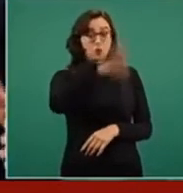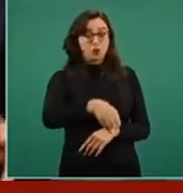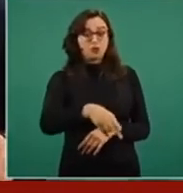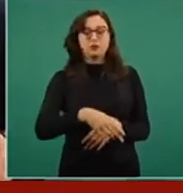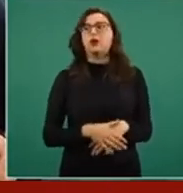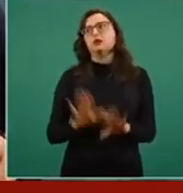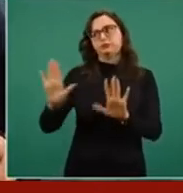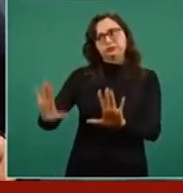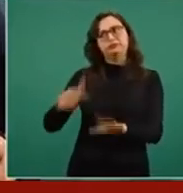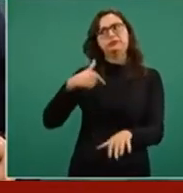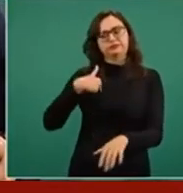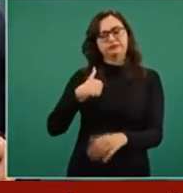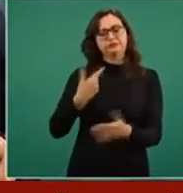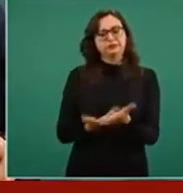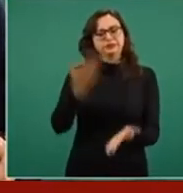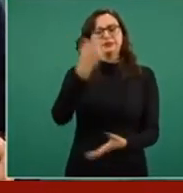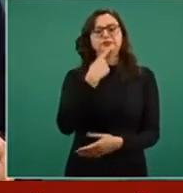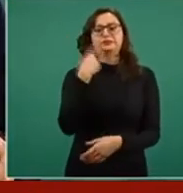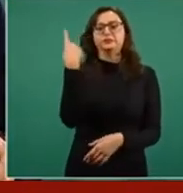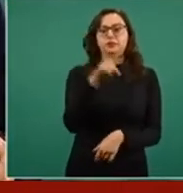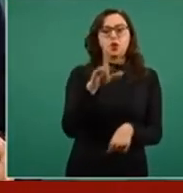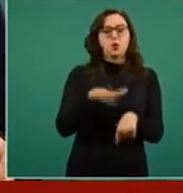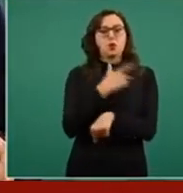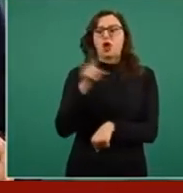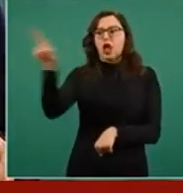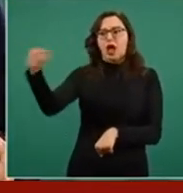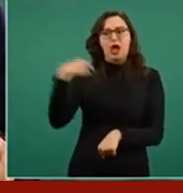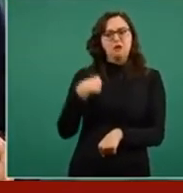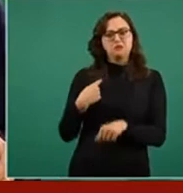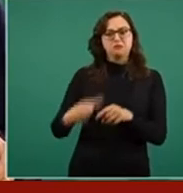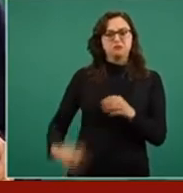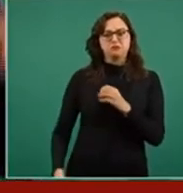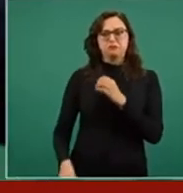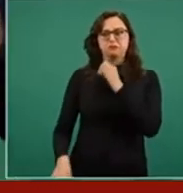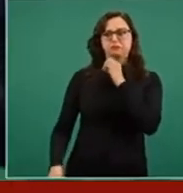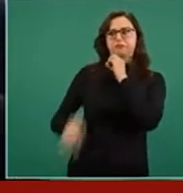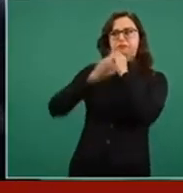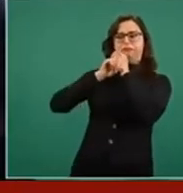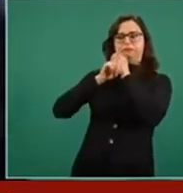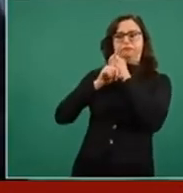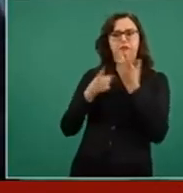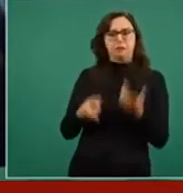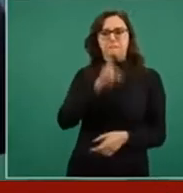un acto de censura, sería